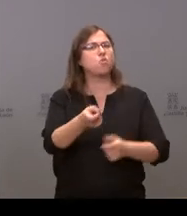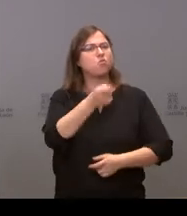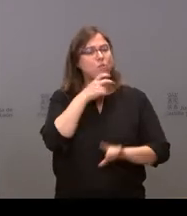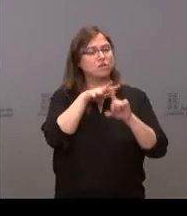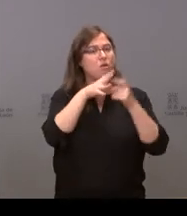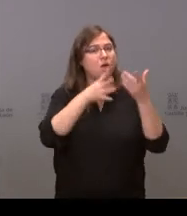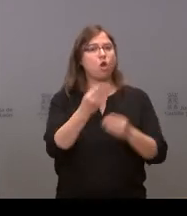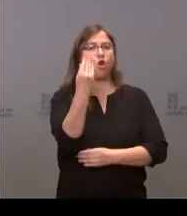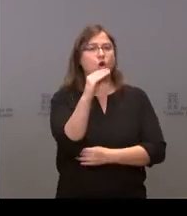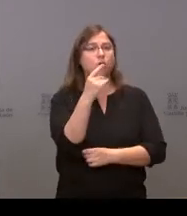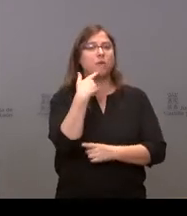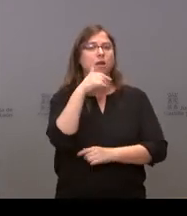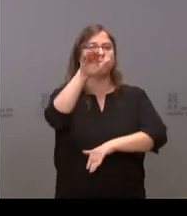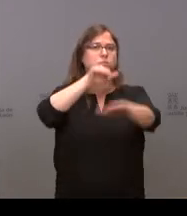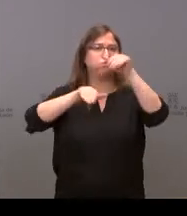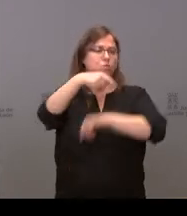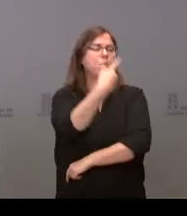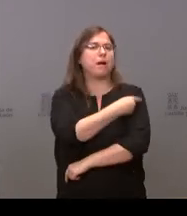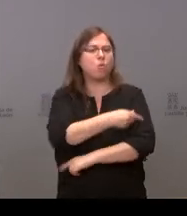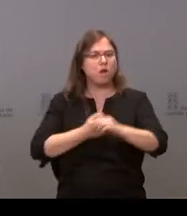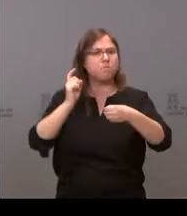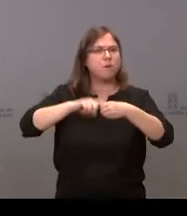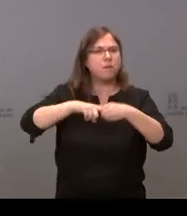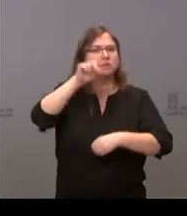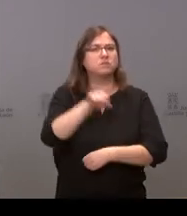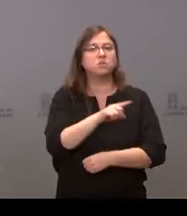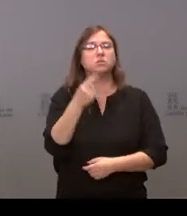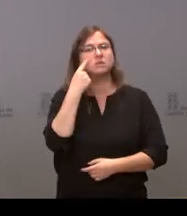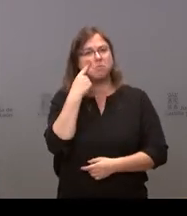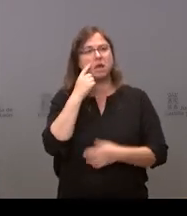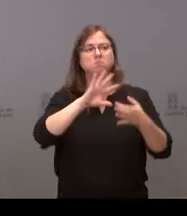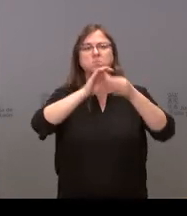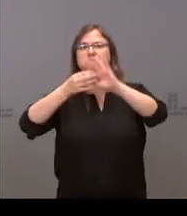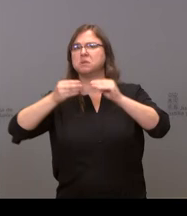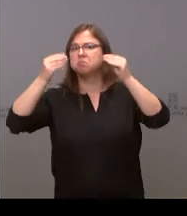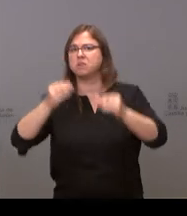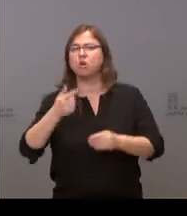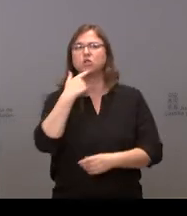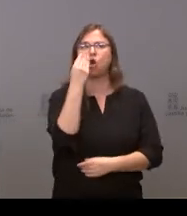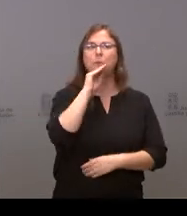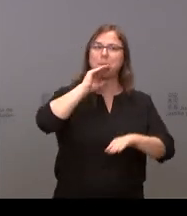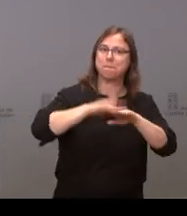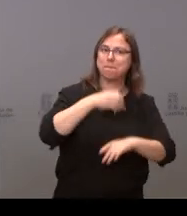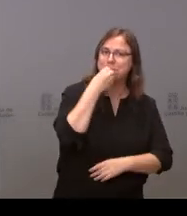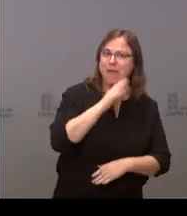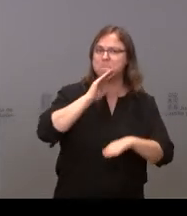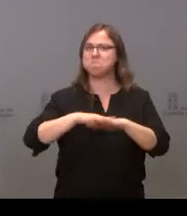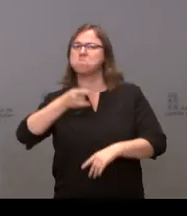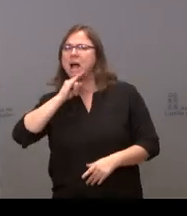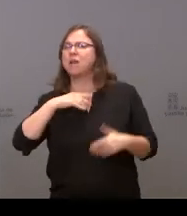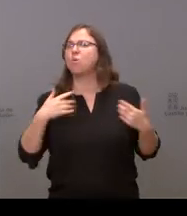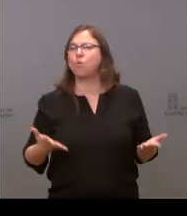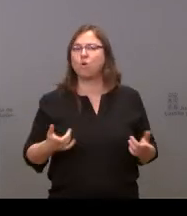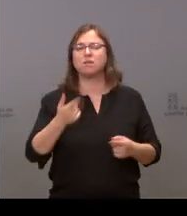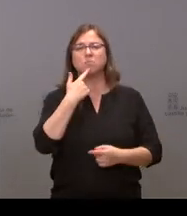los jóvenes en los llamamientos de la vacunación. Y si ven una correlación o si los jóvenes se portan bien o se portan mal, porque hablamos